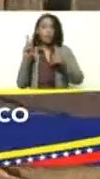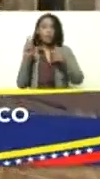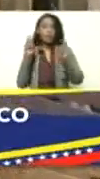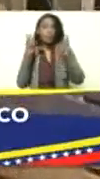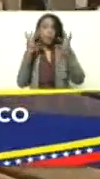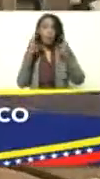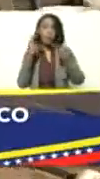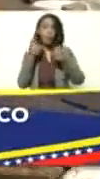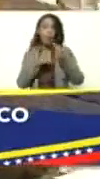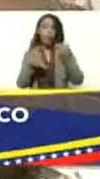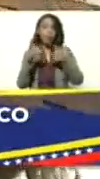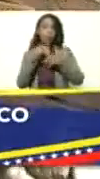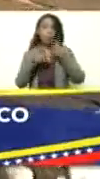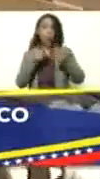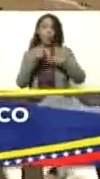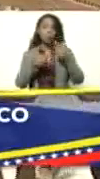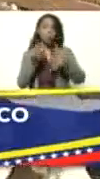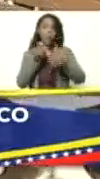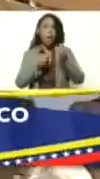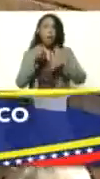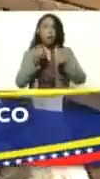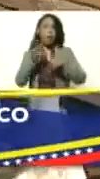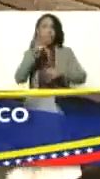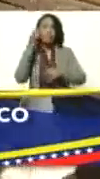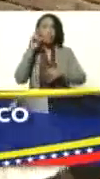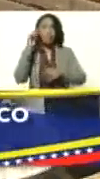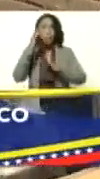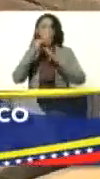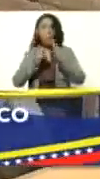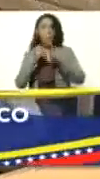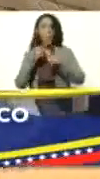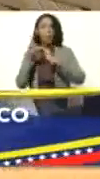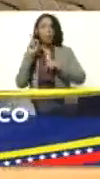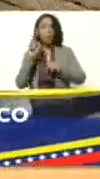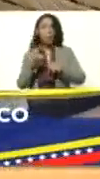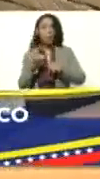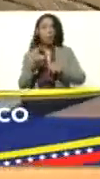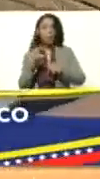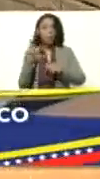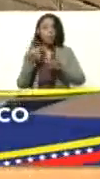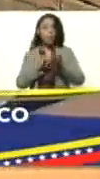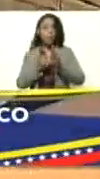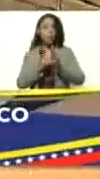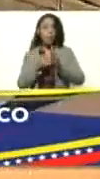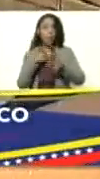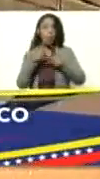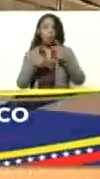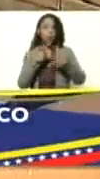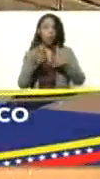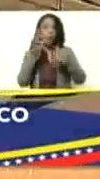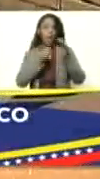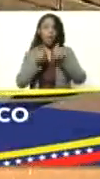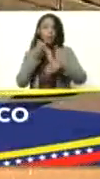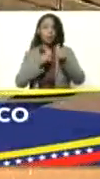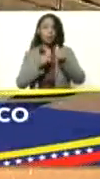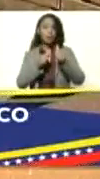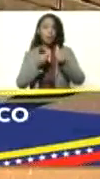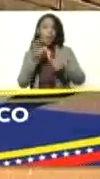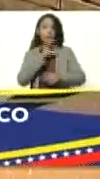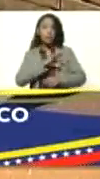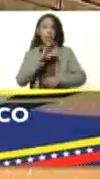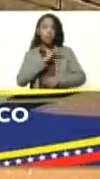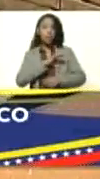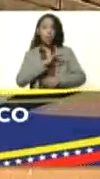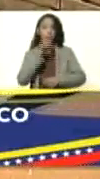alta productora de leche. La alpina francesa un poco menos, pero también es significativa la producción de leche. El señor